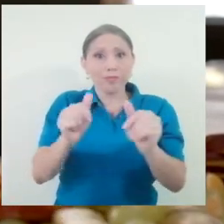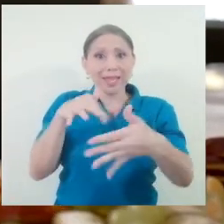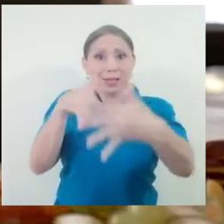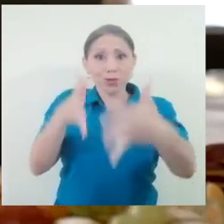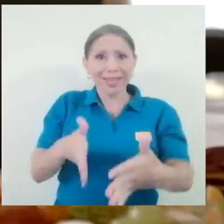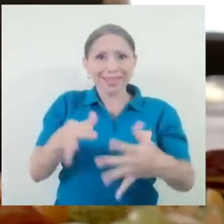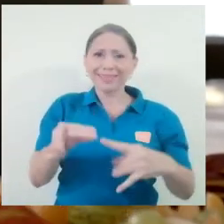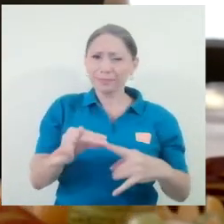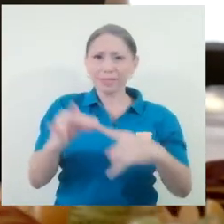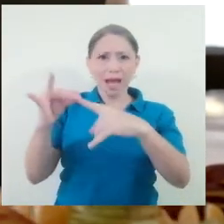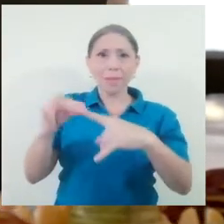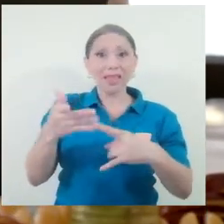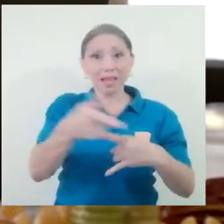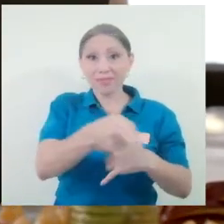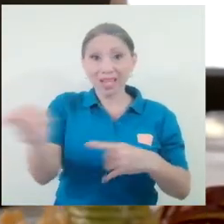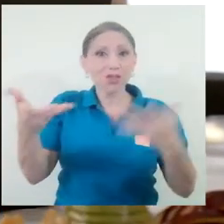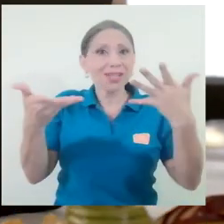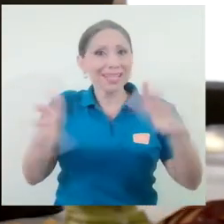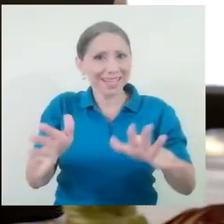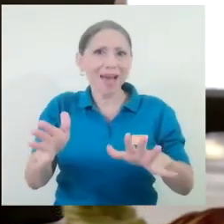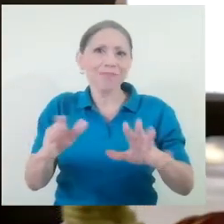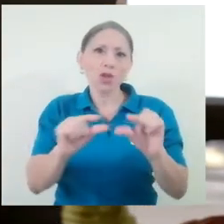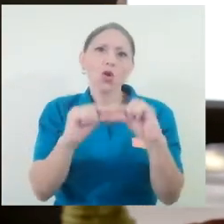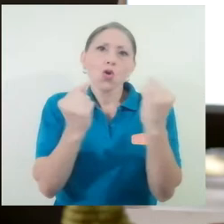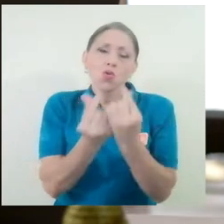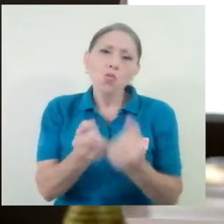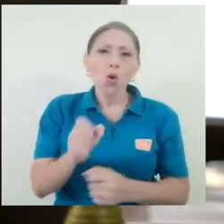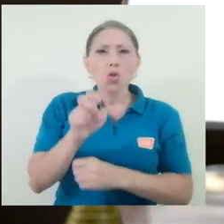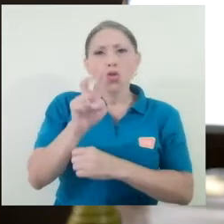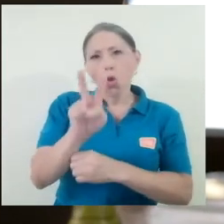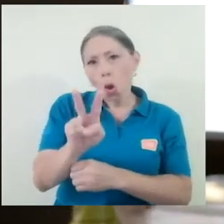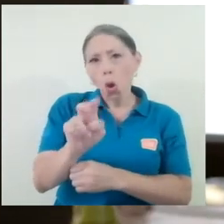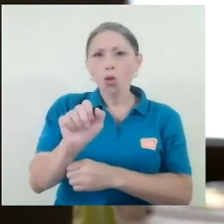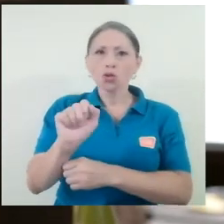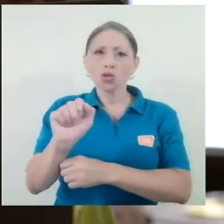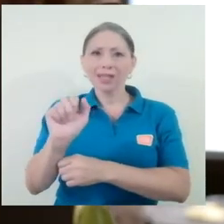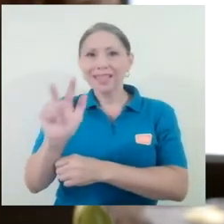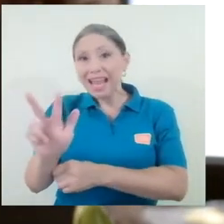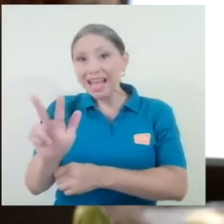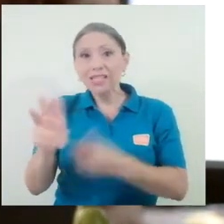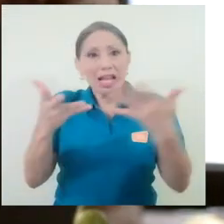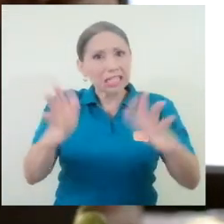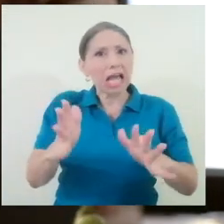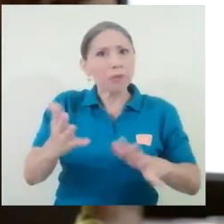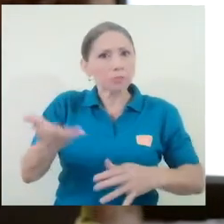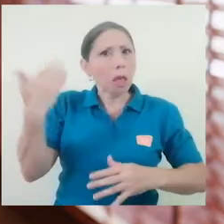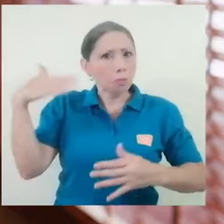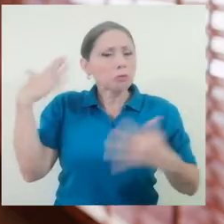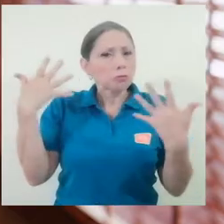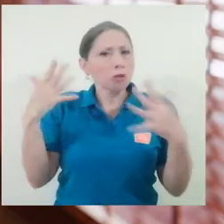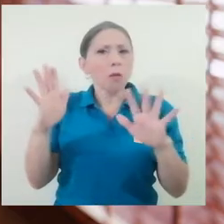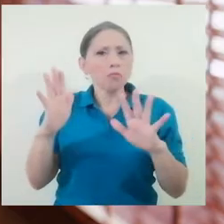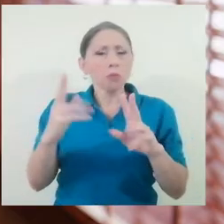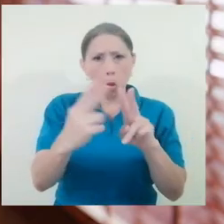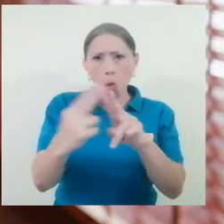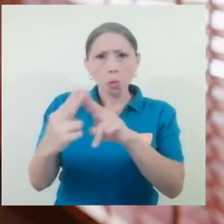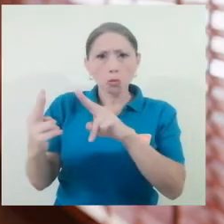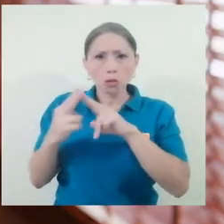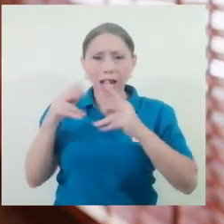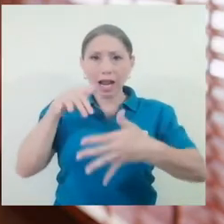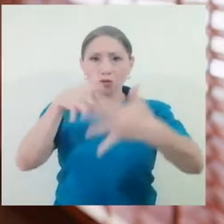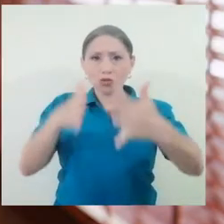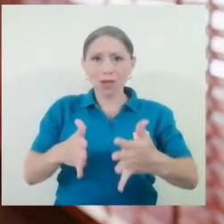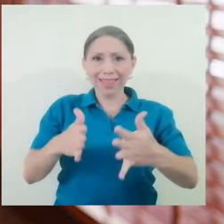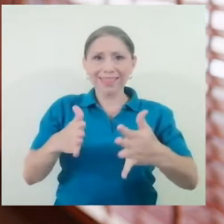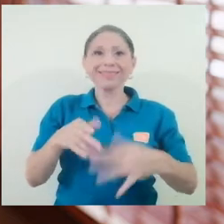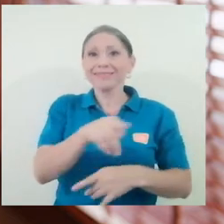estudiantes, sobre todo los que ya tenían el grupo, o los que son grupo 2 y 3 o los que tienen grupos que ya han conocido, conocían